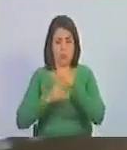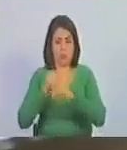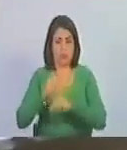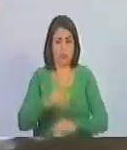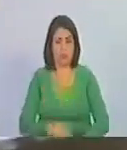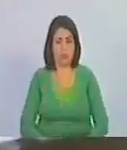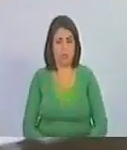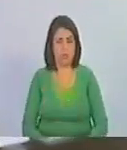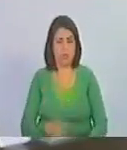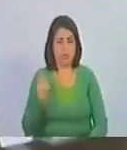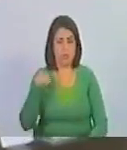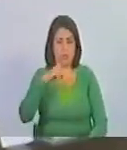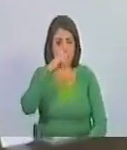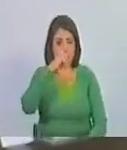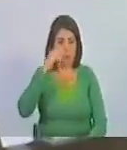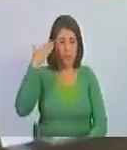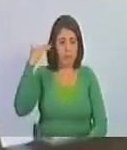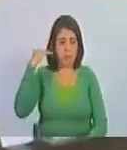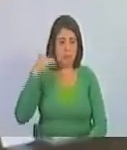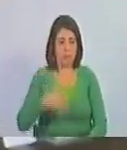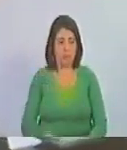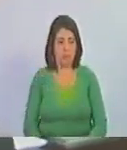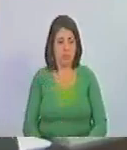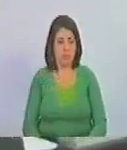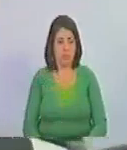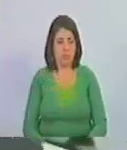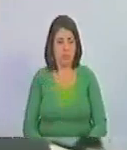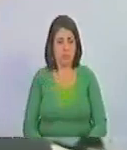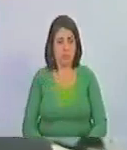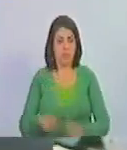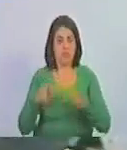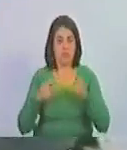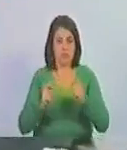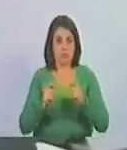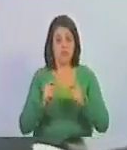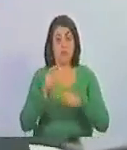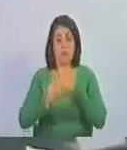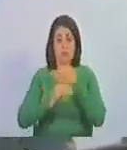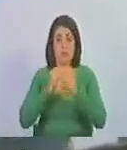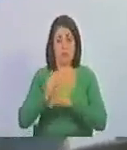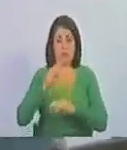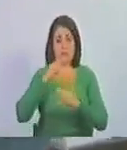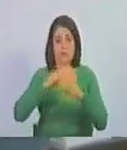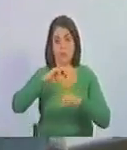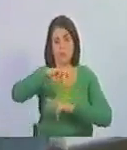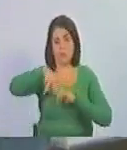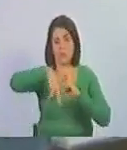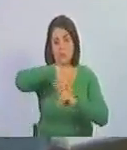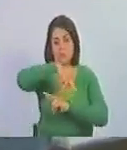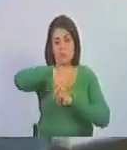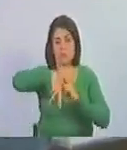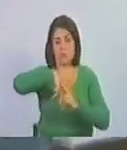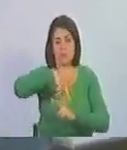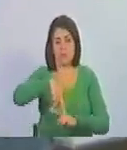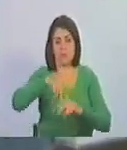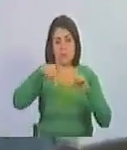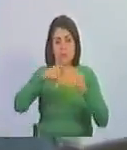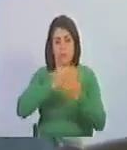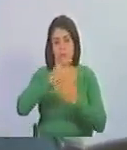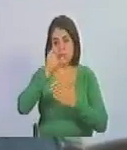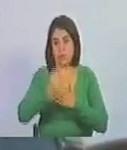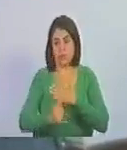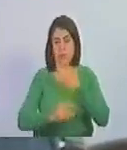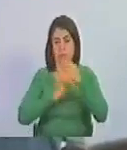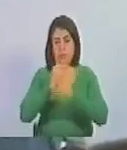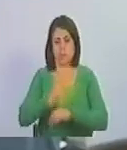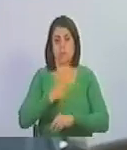que además tenía años tratando de bregar con el mensaje de una revolución. Y este proyecto vino